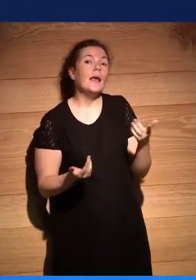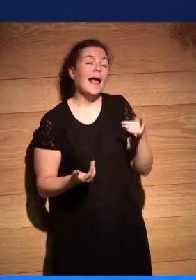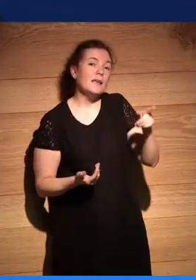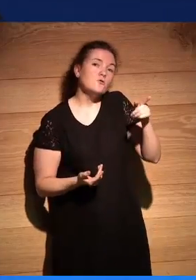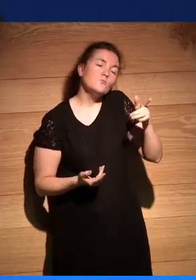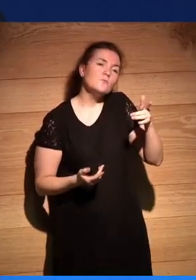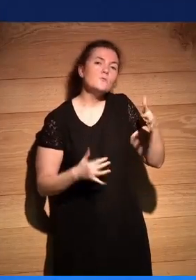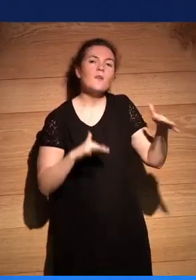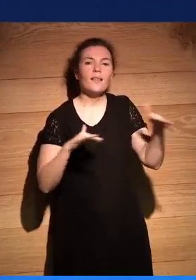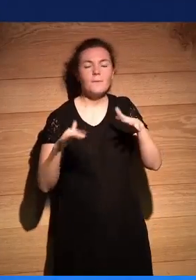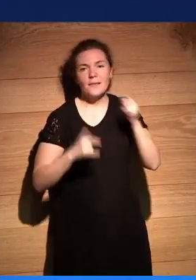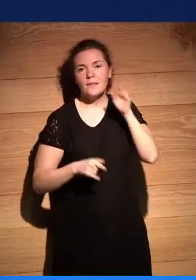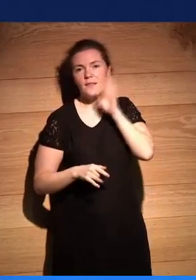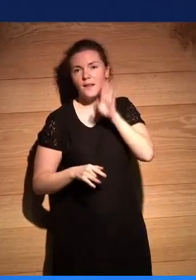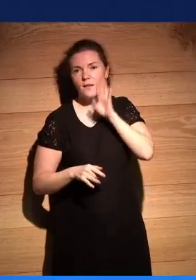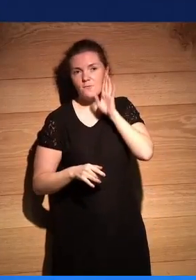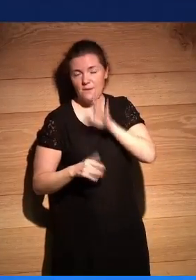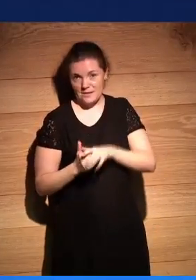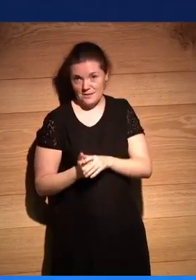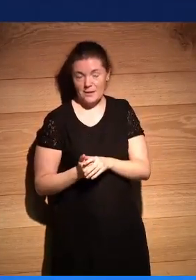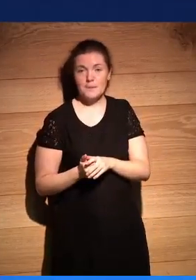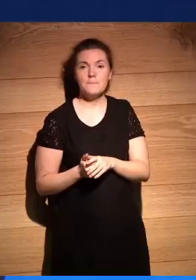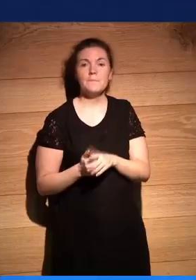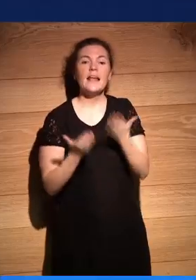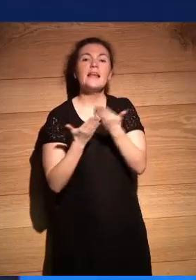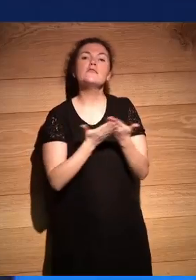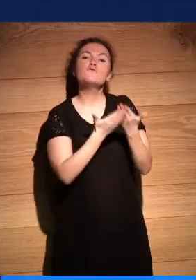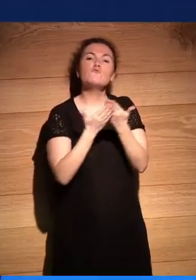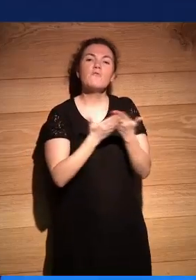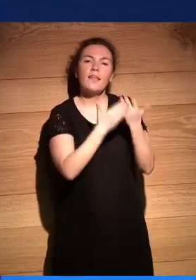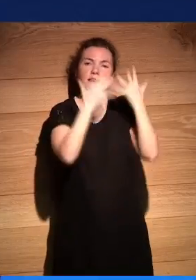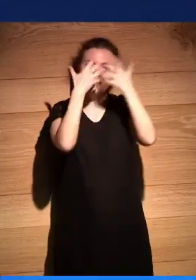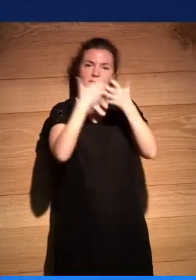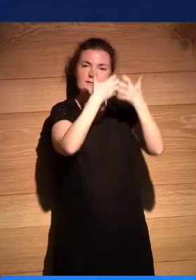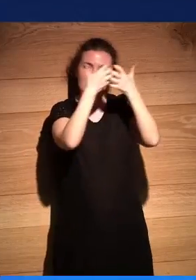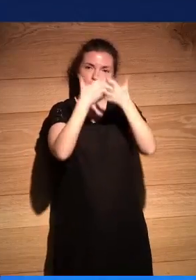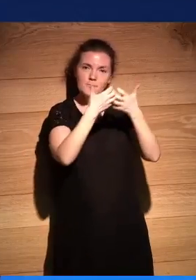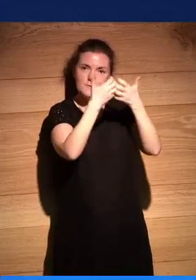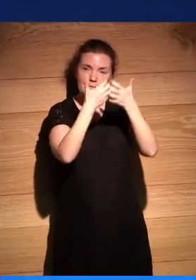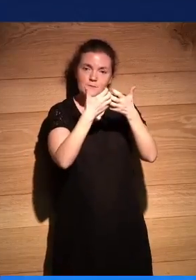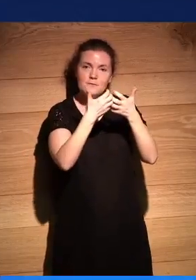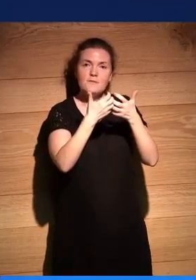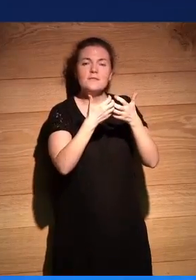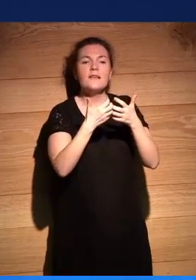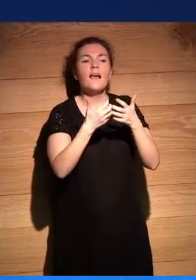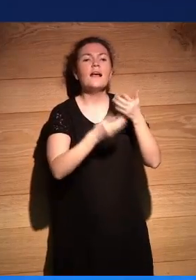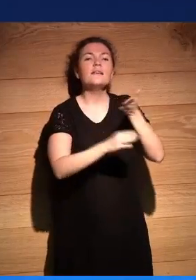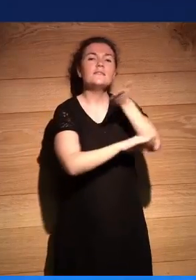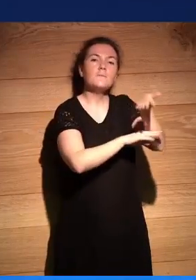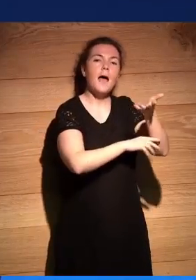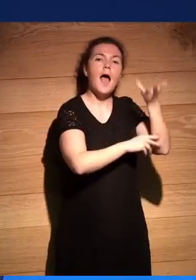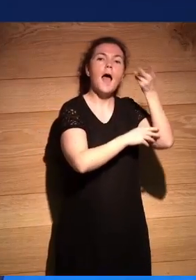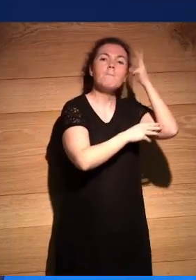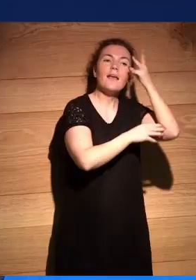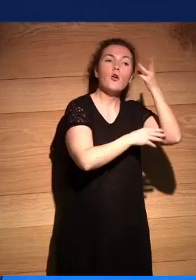de ser una actividad delictiva ¿no? que es el spring break ¿no? los estudiantes norteamericanos yendo a lo que sea de hacer en México cosas que no